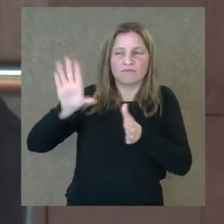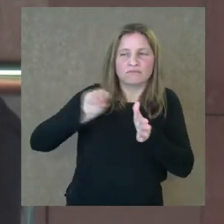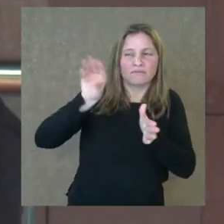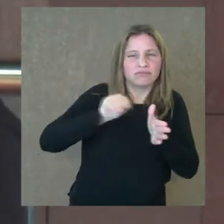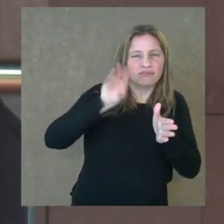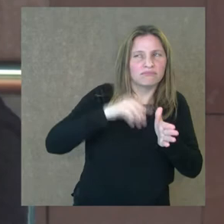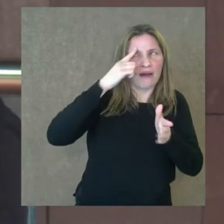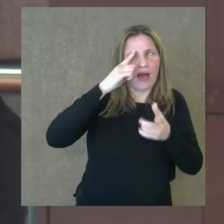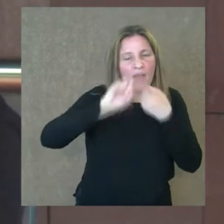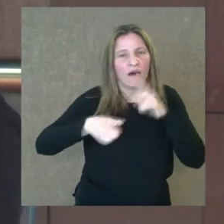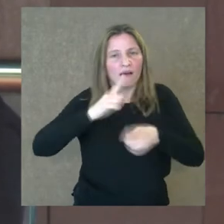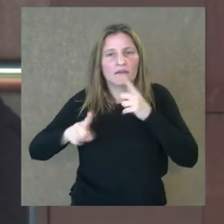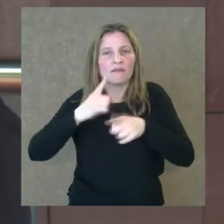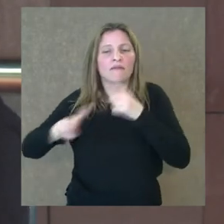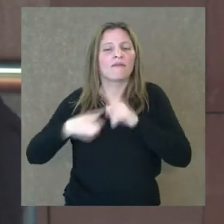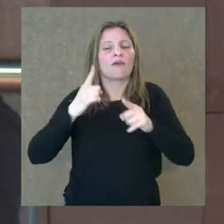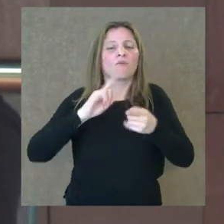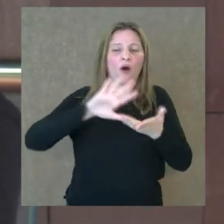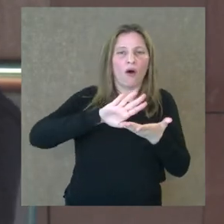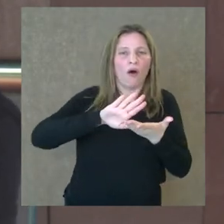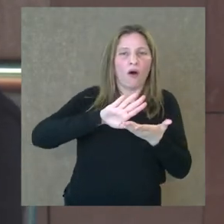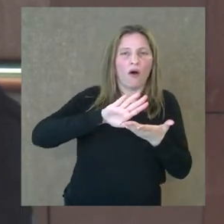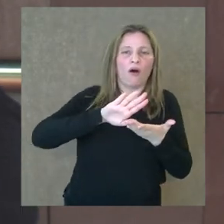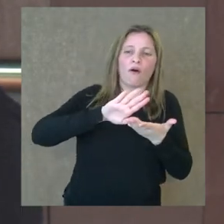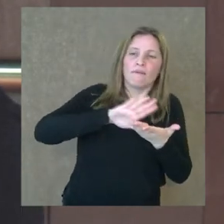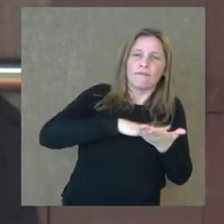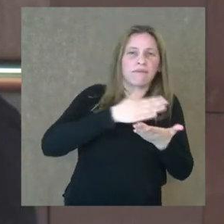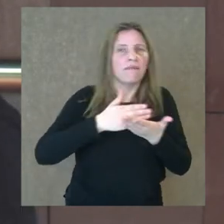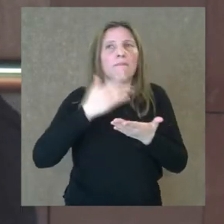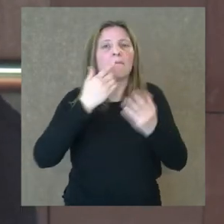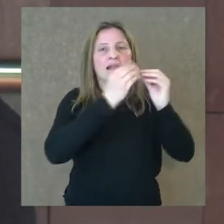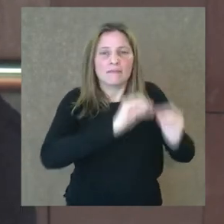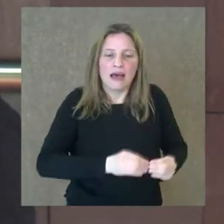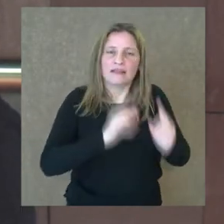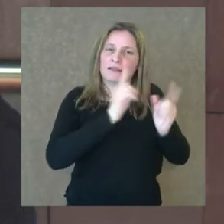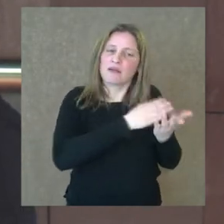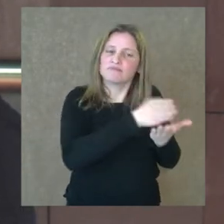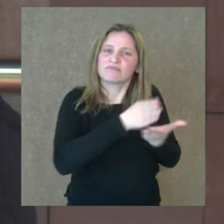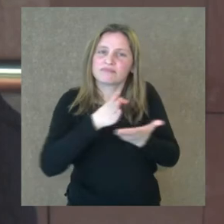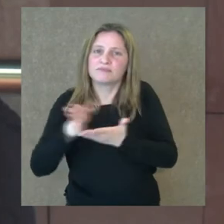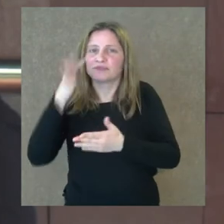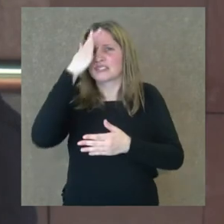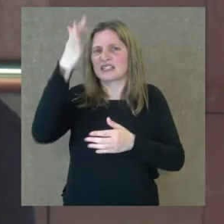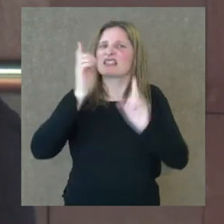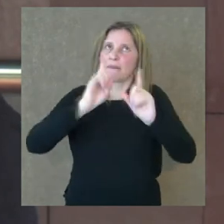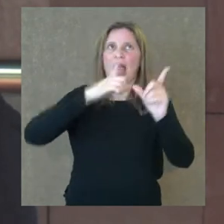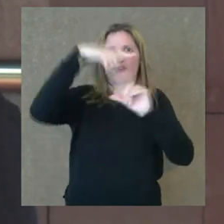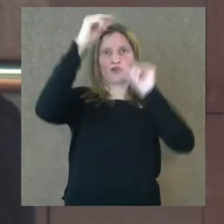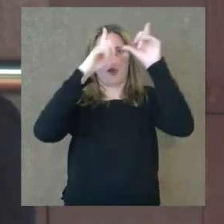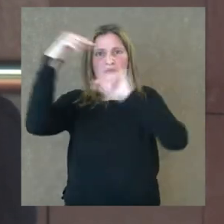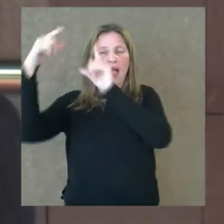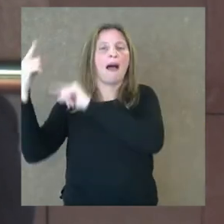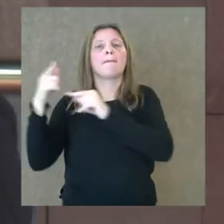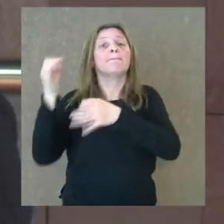para poder traducir no solo en la matemática sino en diversificarlo en diferentes ciencias, como era también la astronomía.